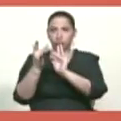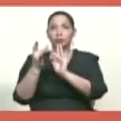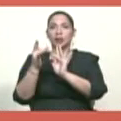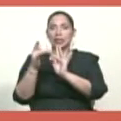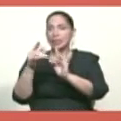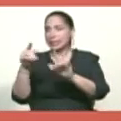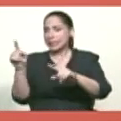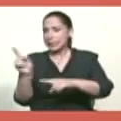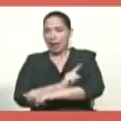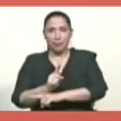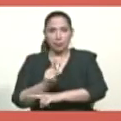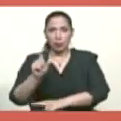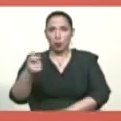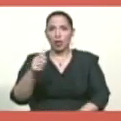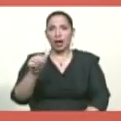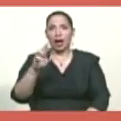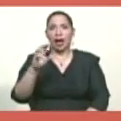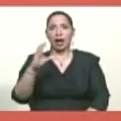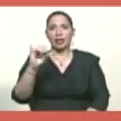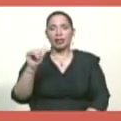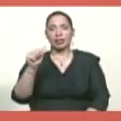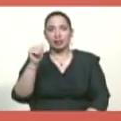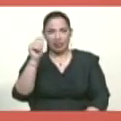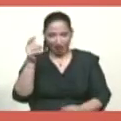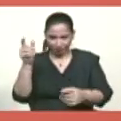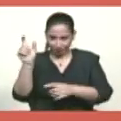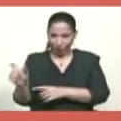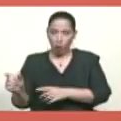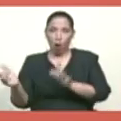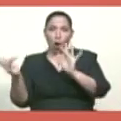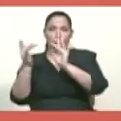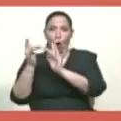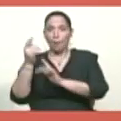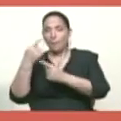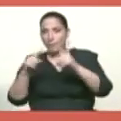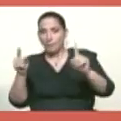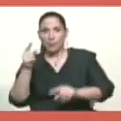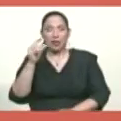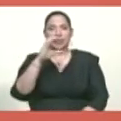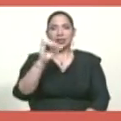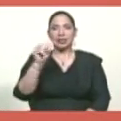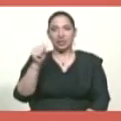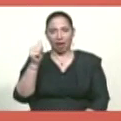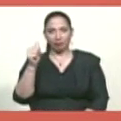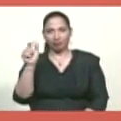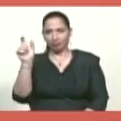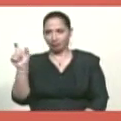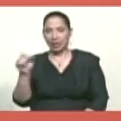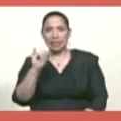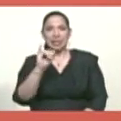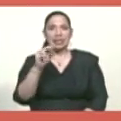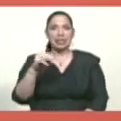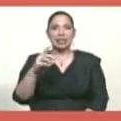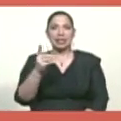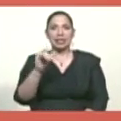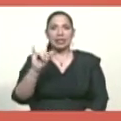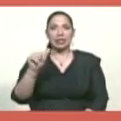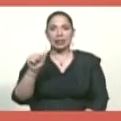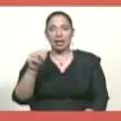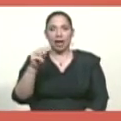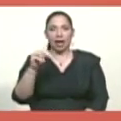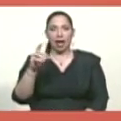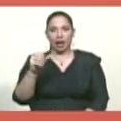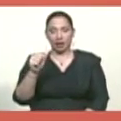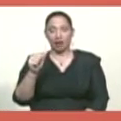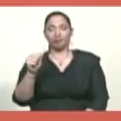con el agente de la CIA de alias Indiana, que es, pasa a ser el enlace de